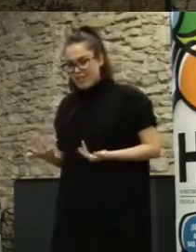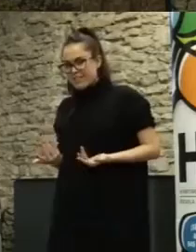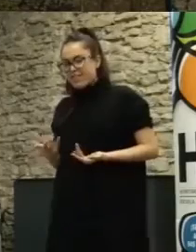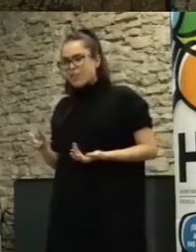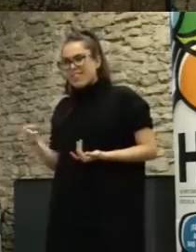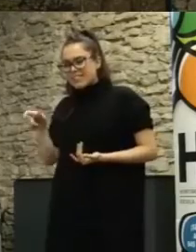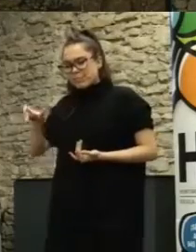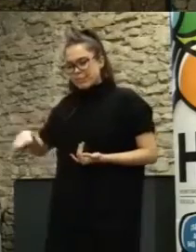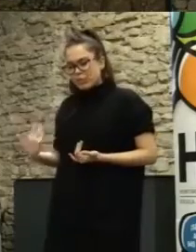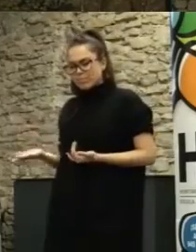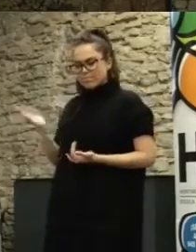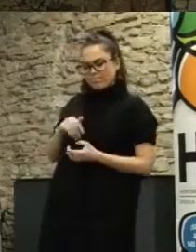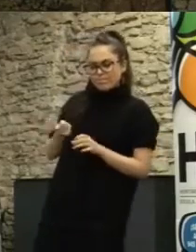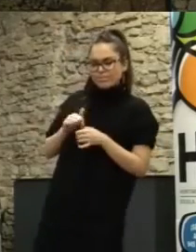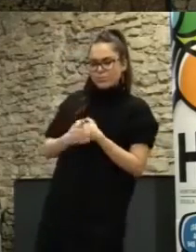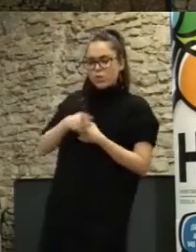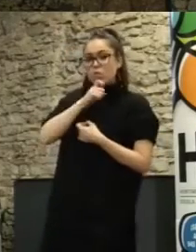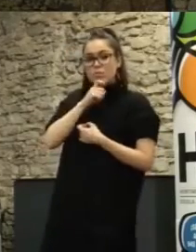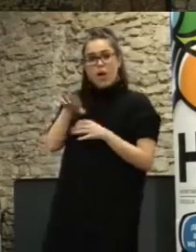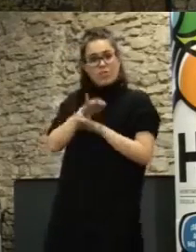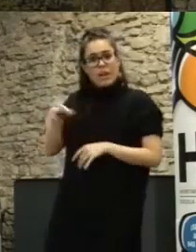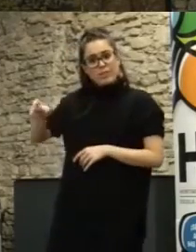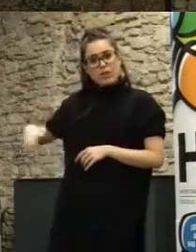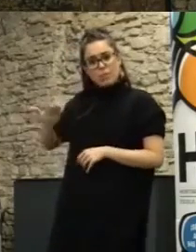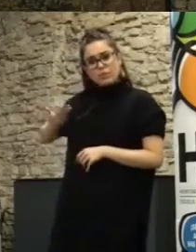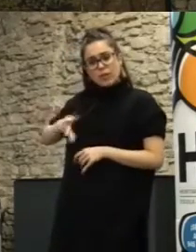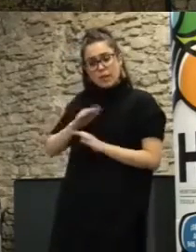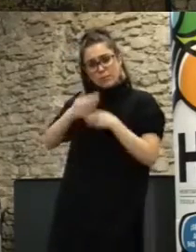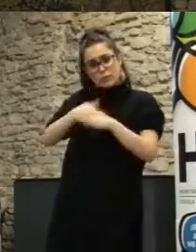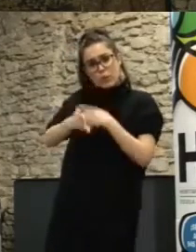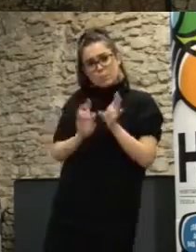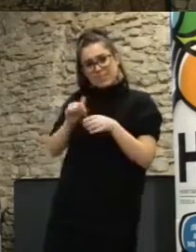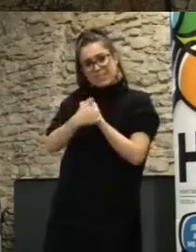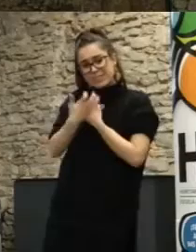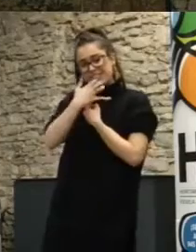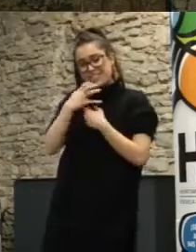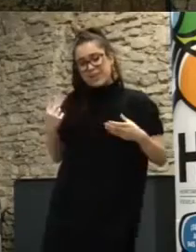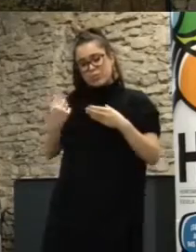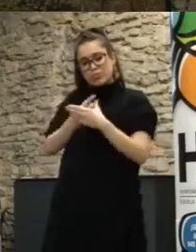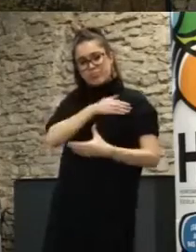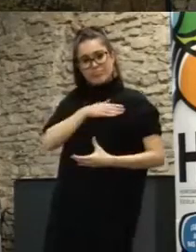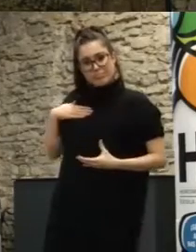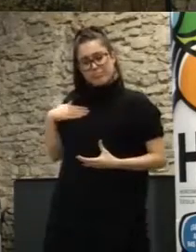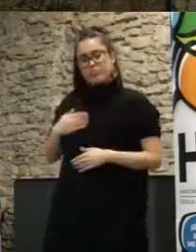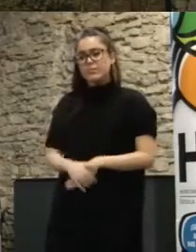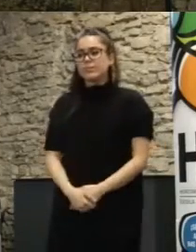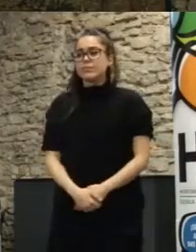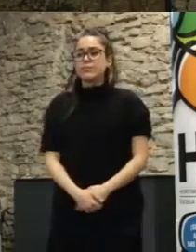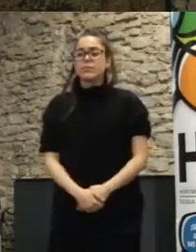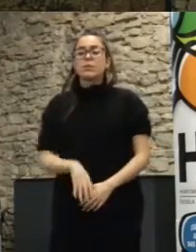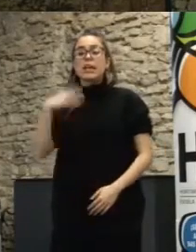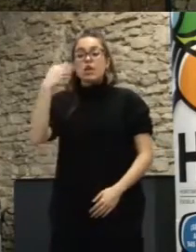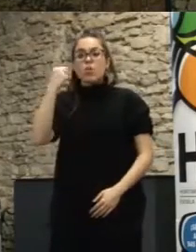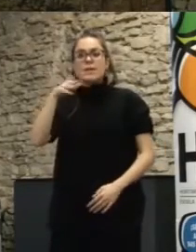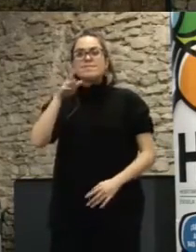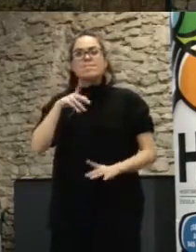momento pero que son fundamentales para hacer un proceso participativo que sea inclusivo los jóvenes no participan pues